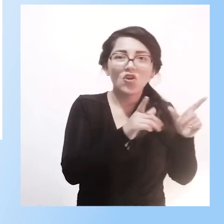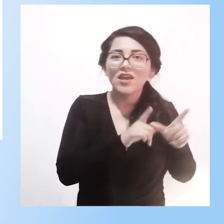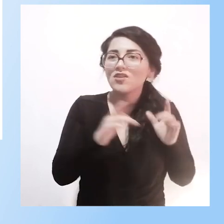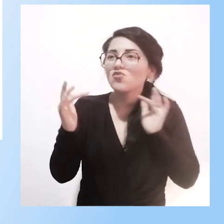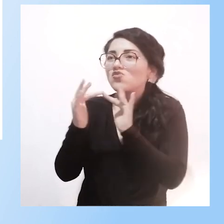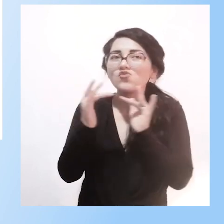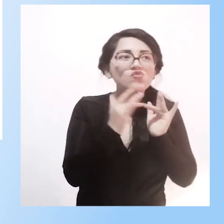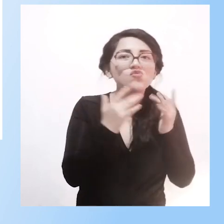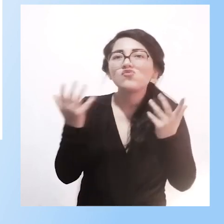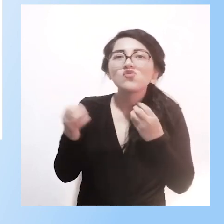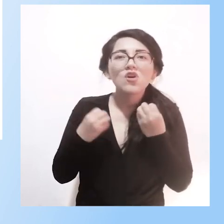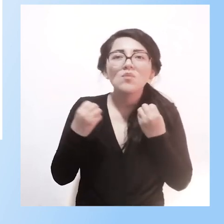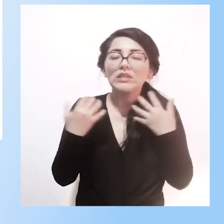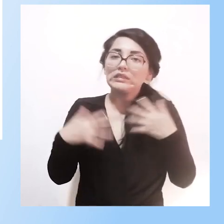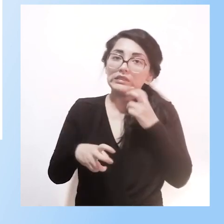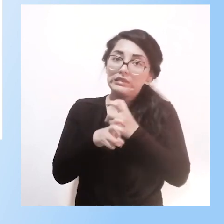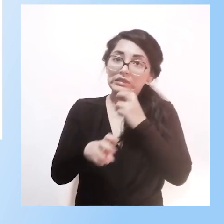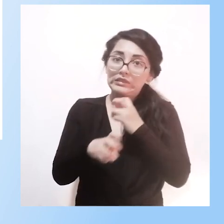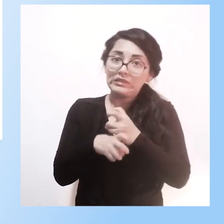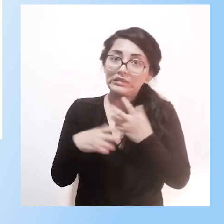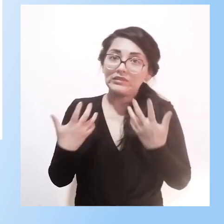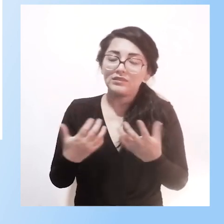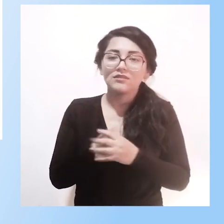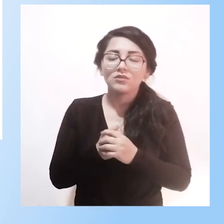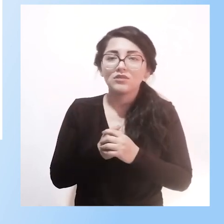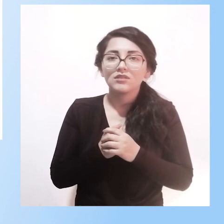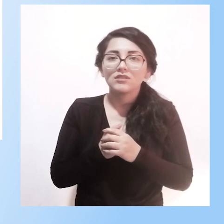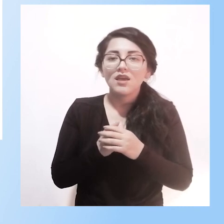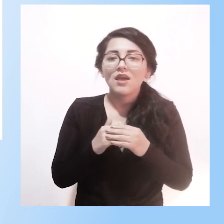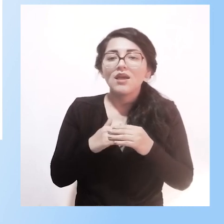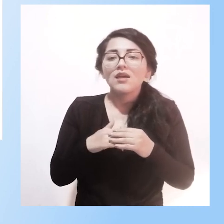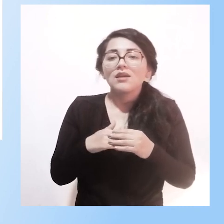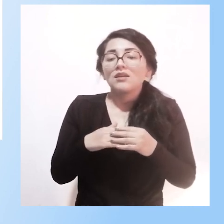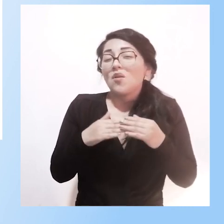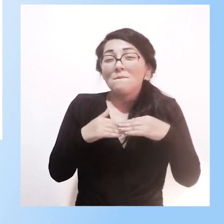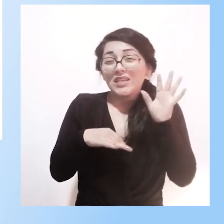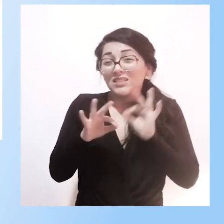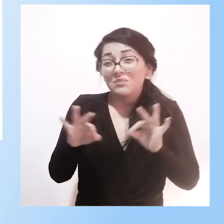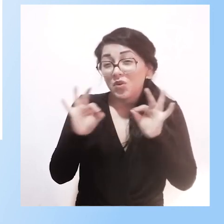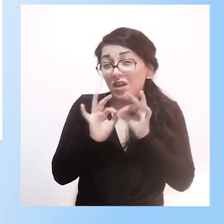¿no? Entonces lo más que nos toca es